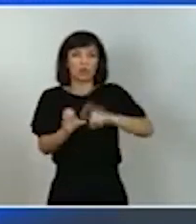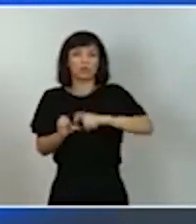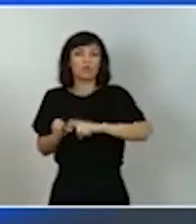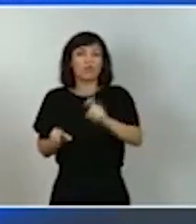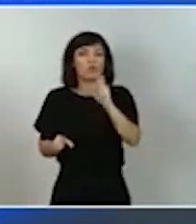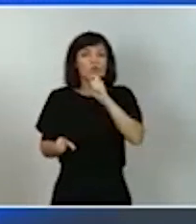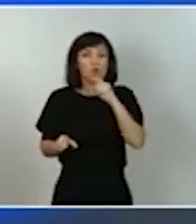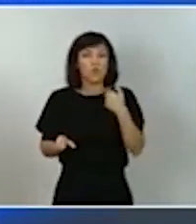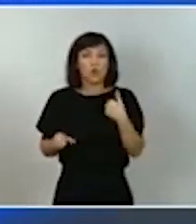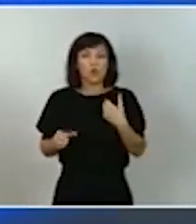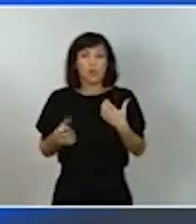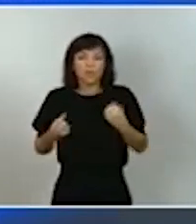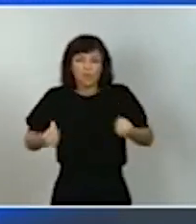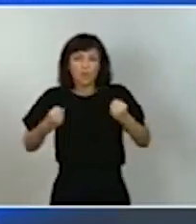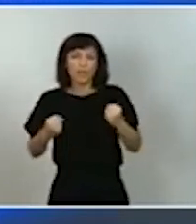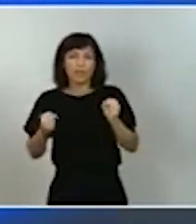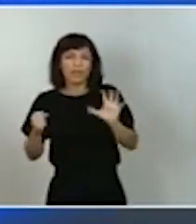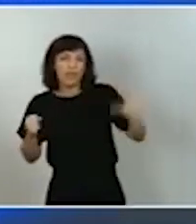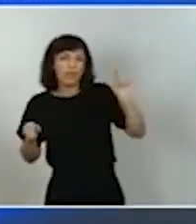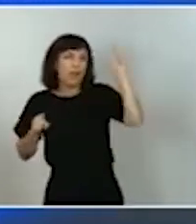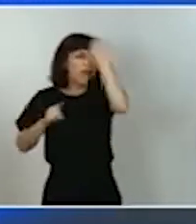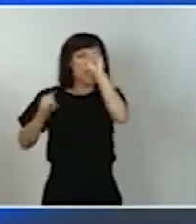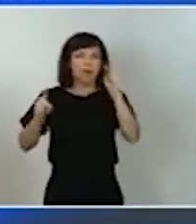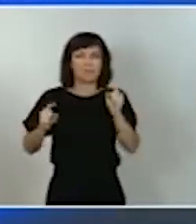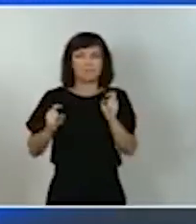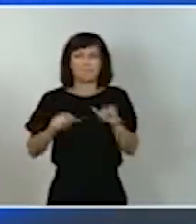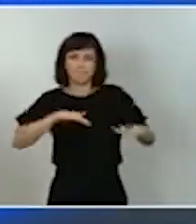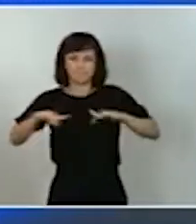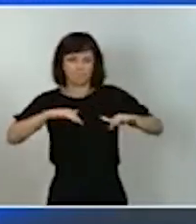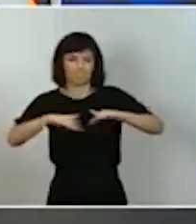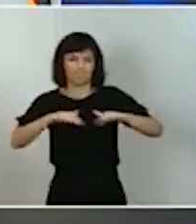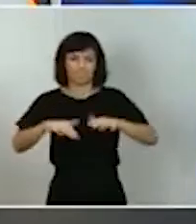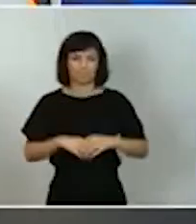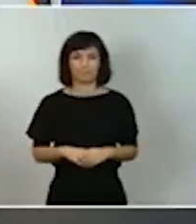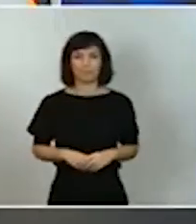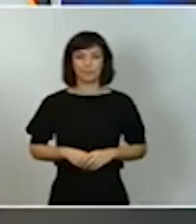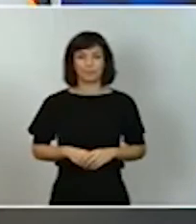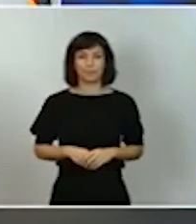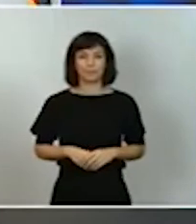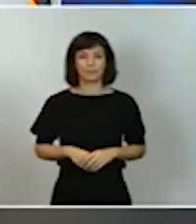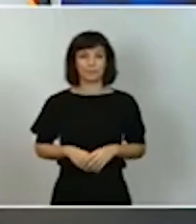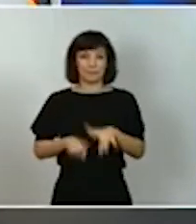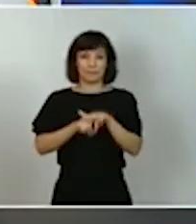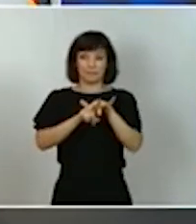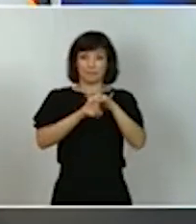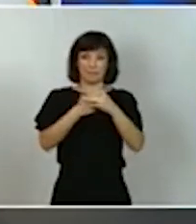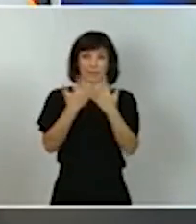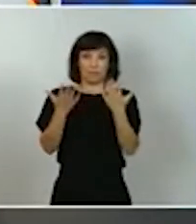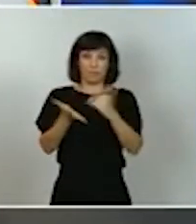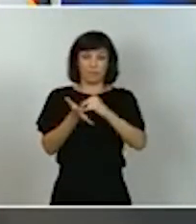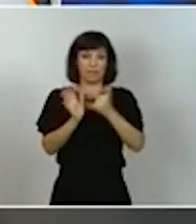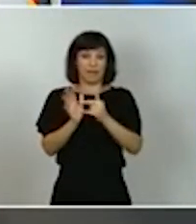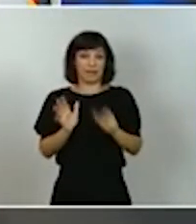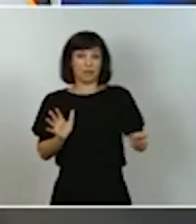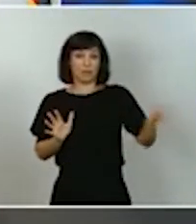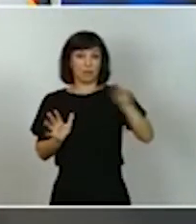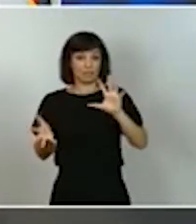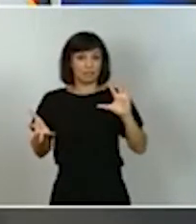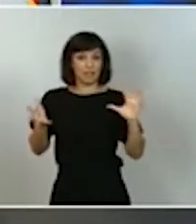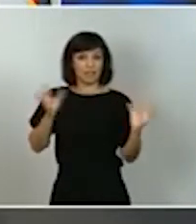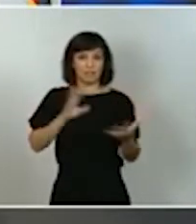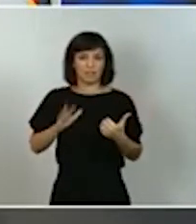nacionales disponibles. Este es el contexto donde se enmarca el Plan de Recuperación, Transformación y Resiliencia